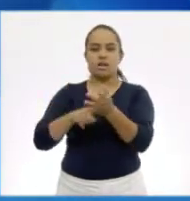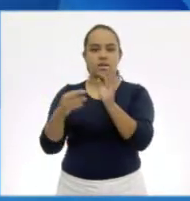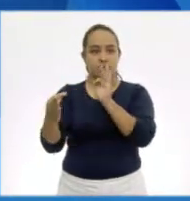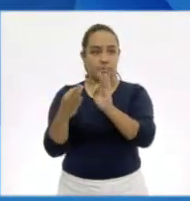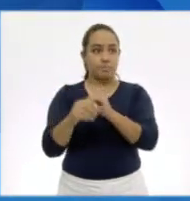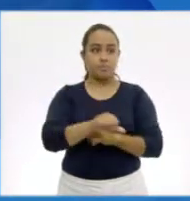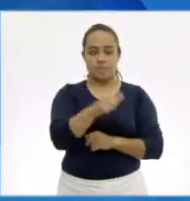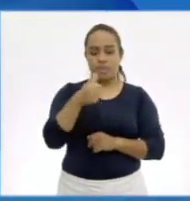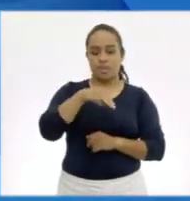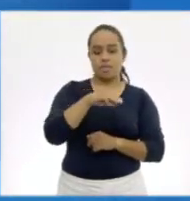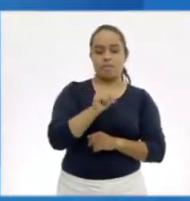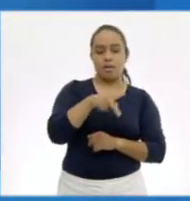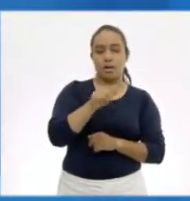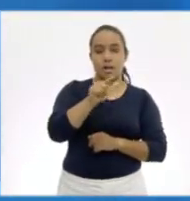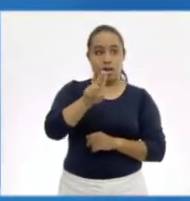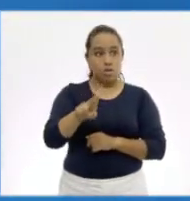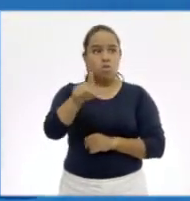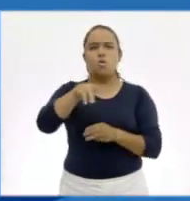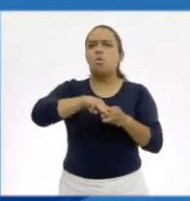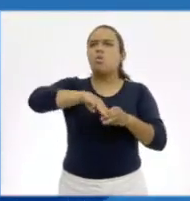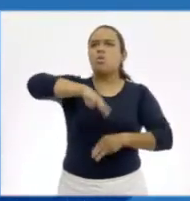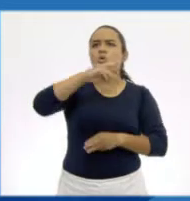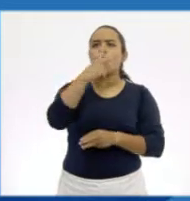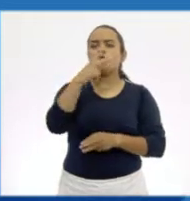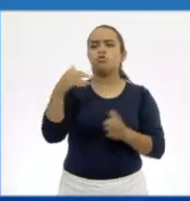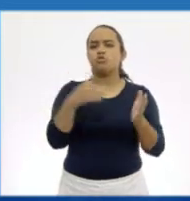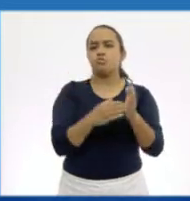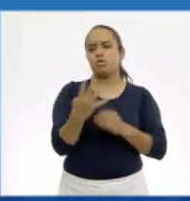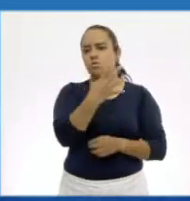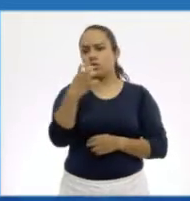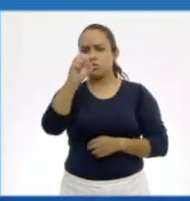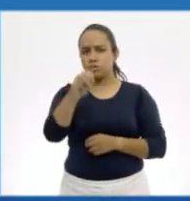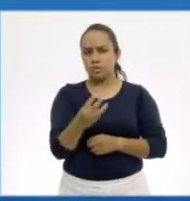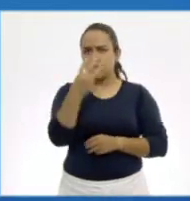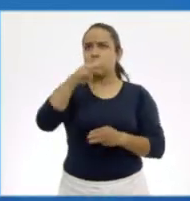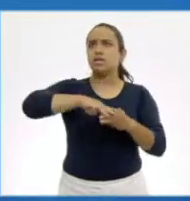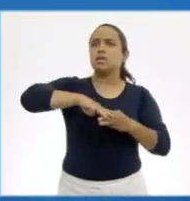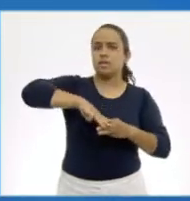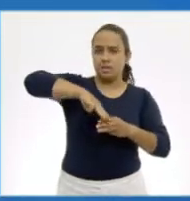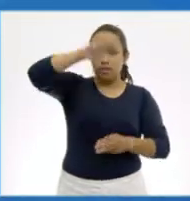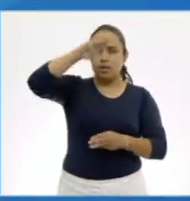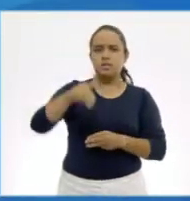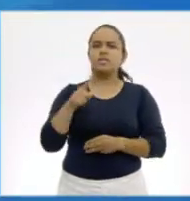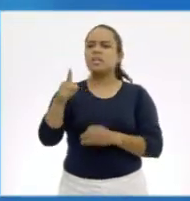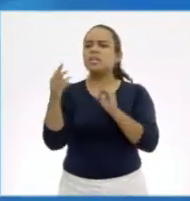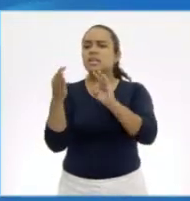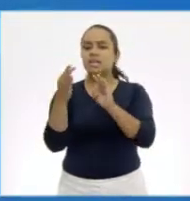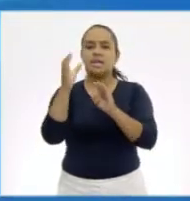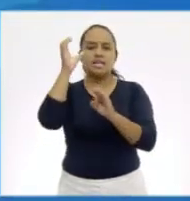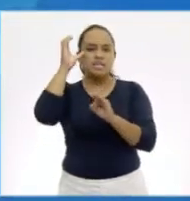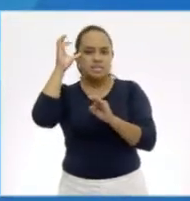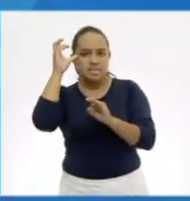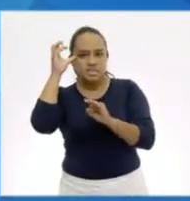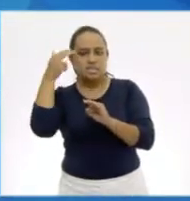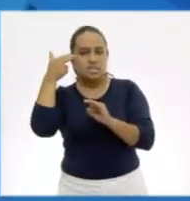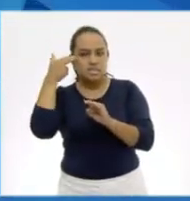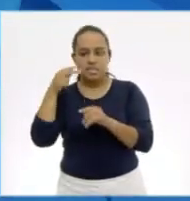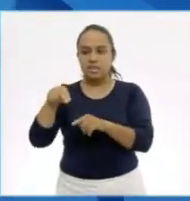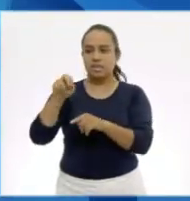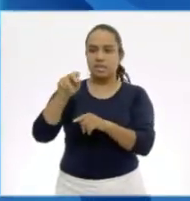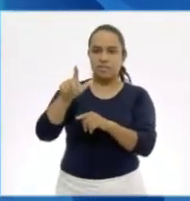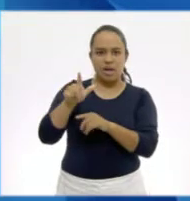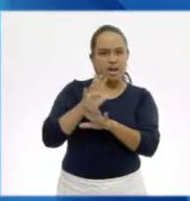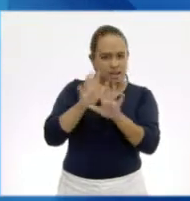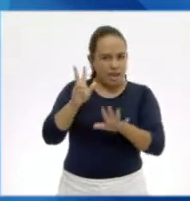Macalú. Mide 8,463 metros. Y está entre China y Nepal. Ya viste dónde se encuentra la